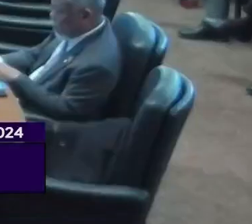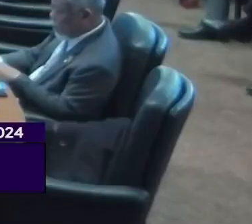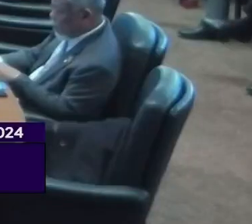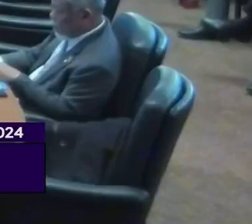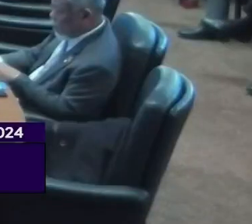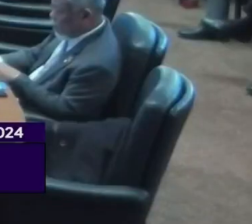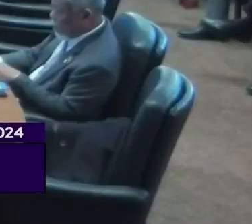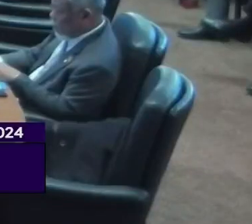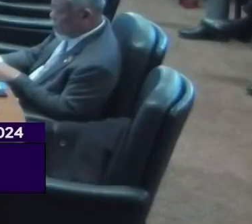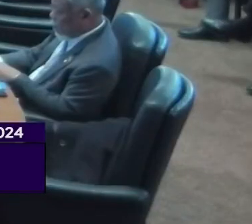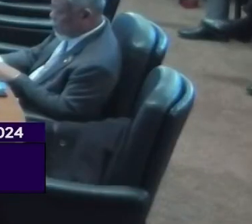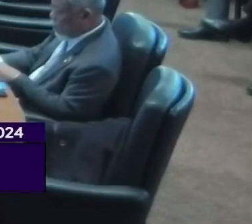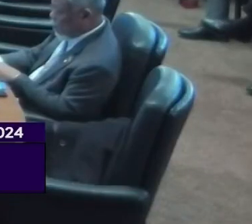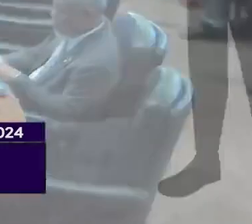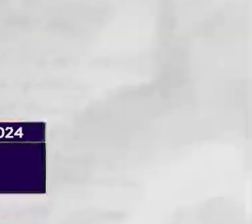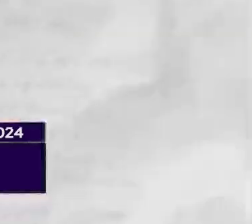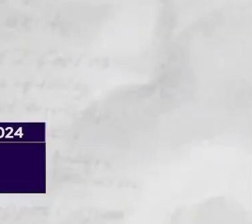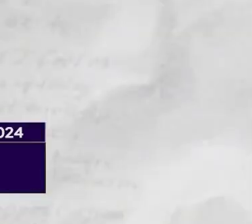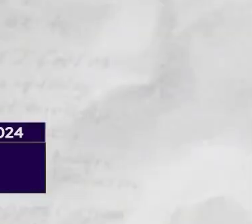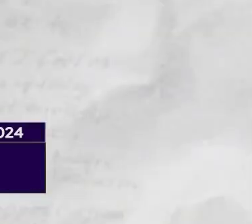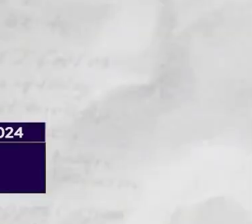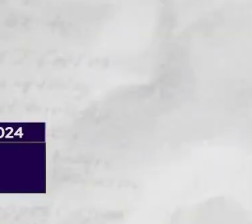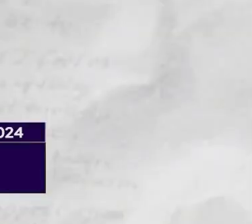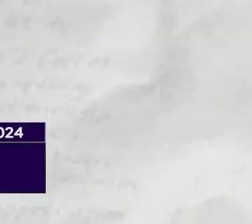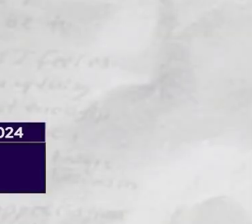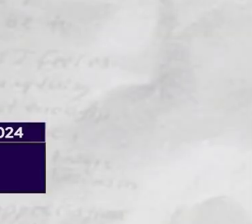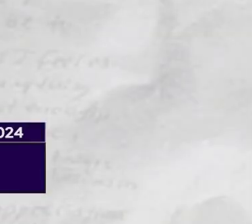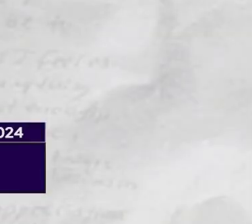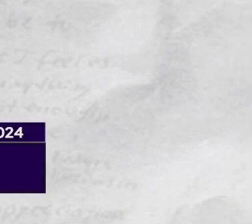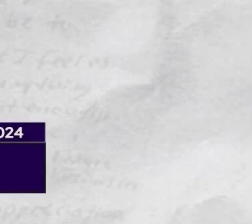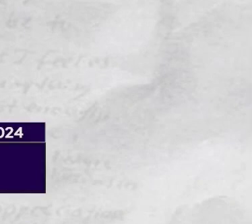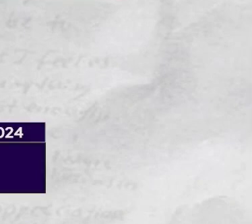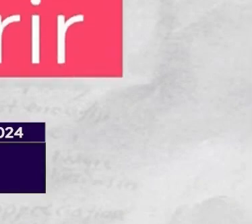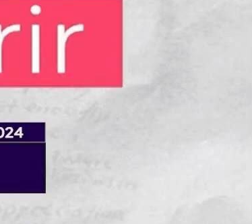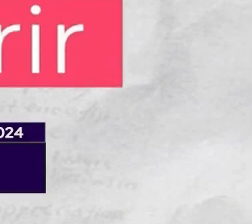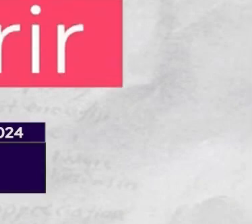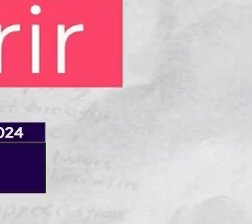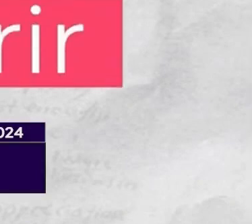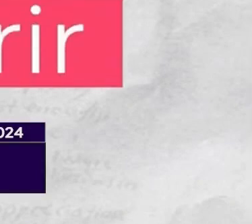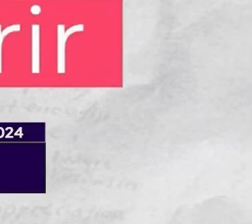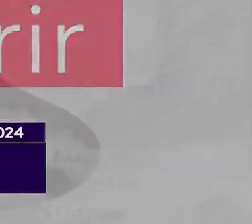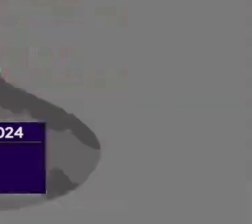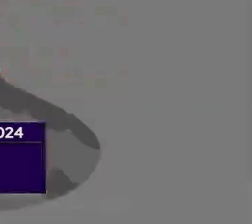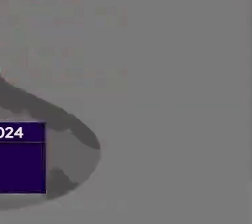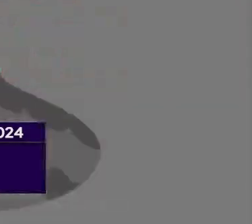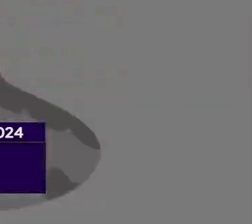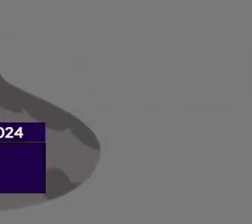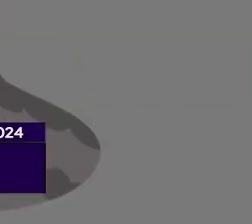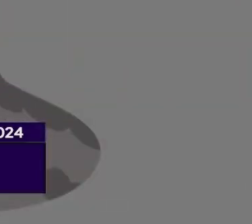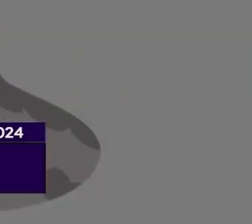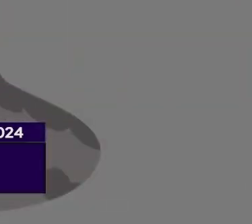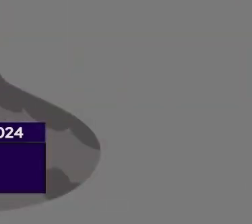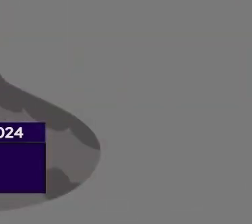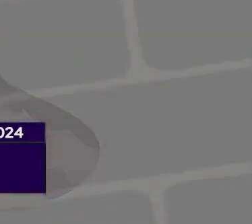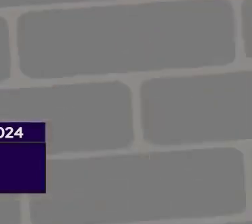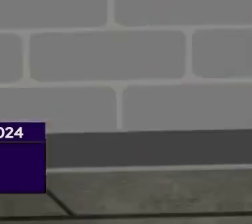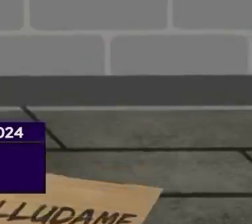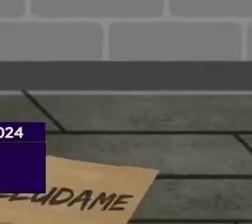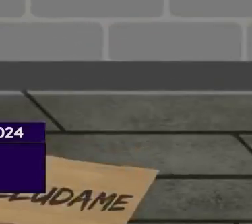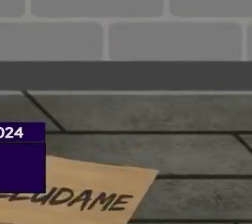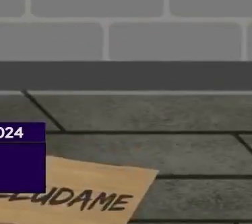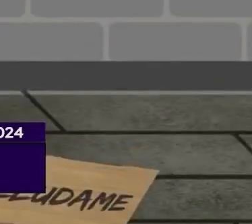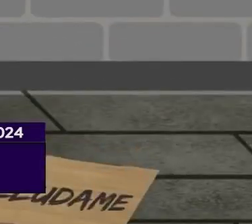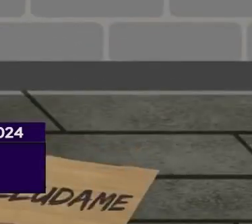autoridades nacionales en materia de trata de personas en Washington. Allí el Ministerio del Interior presentará ante la OEA su